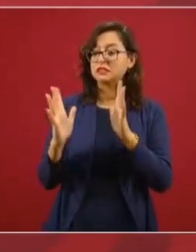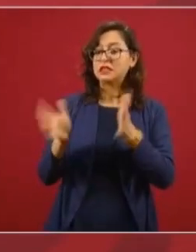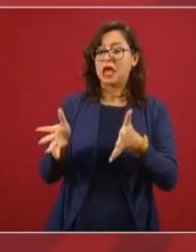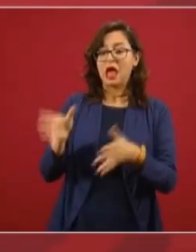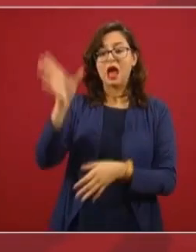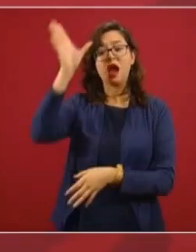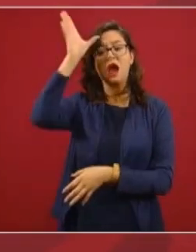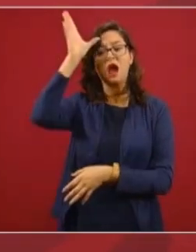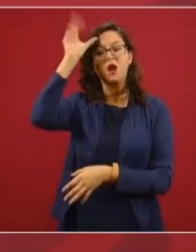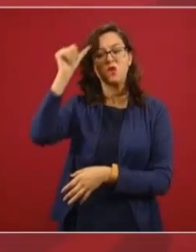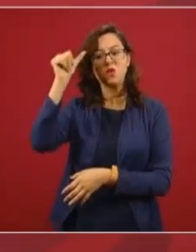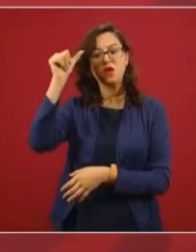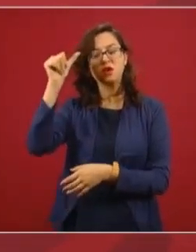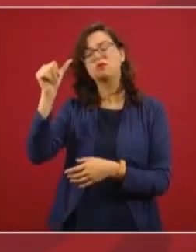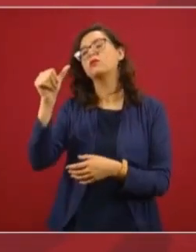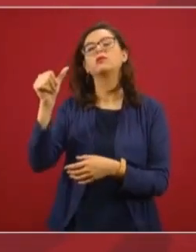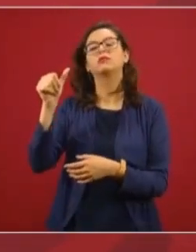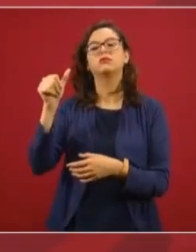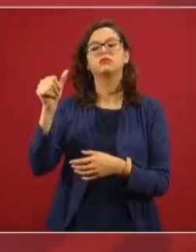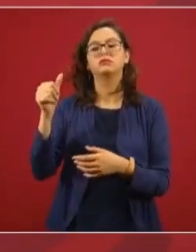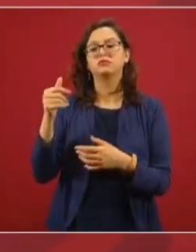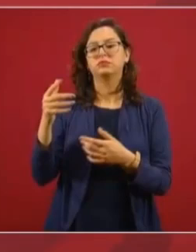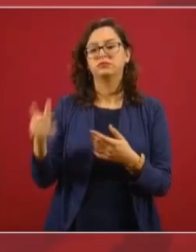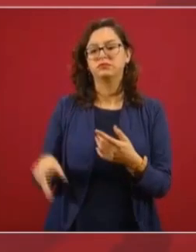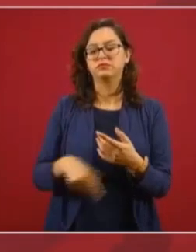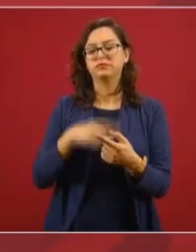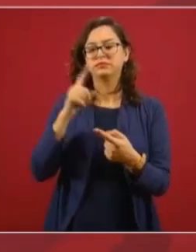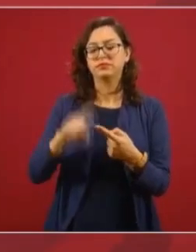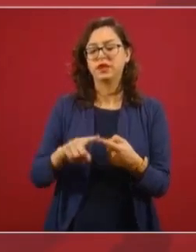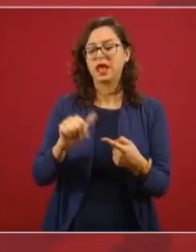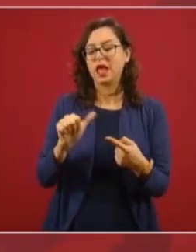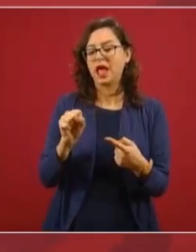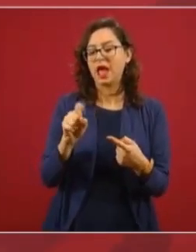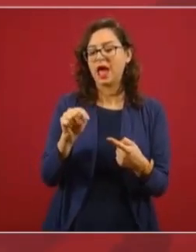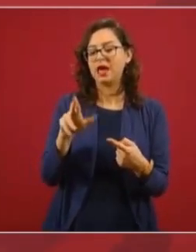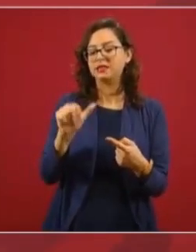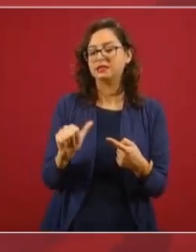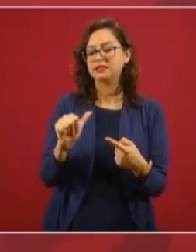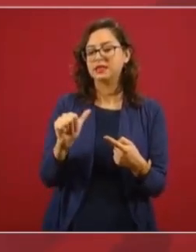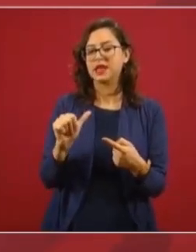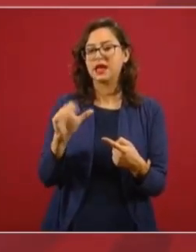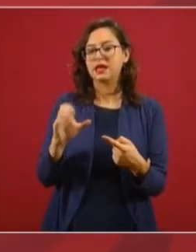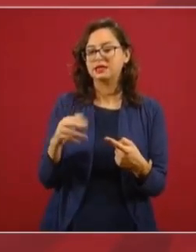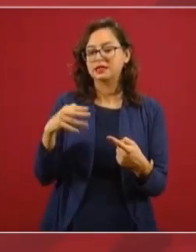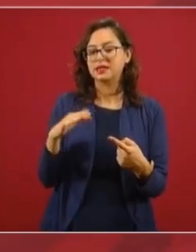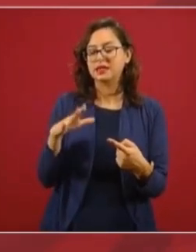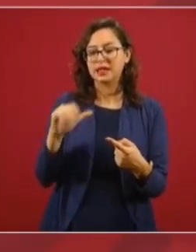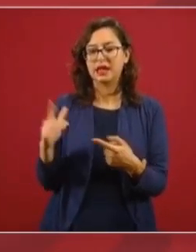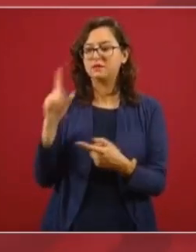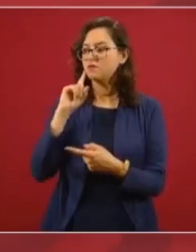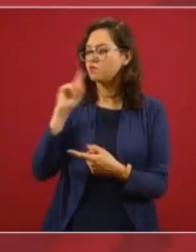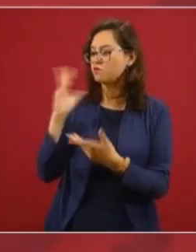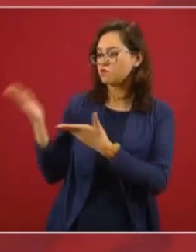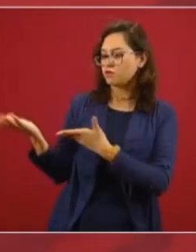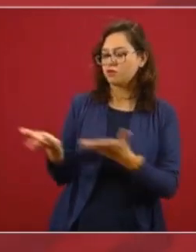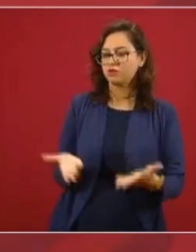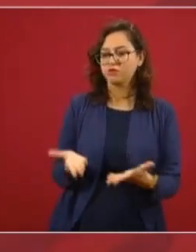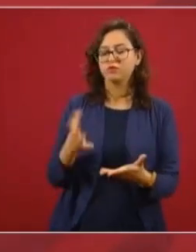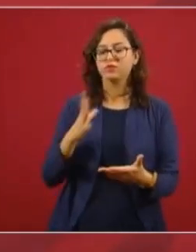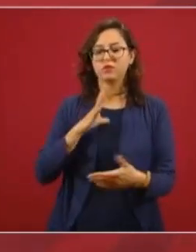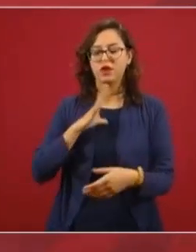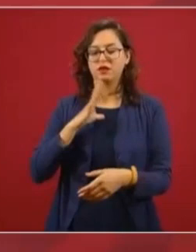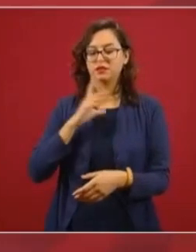en el acuerdo en el que participan, desde luego, AstraZeneca, aquí está su representante en México, Silvia Varela. Gracias por acompañarnos el día de hoy.